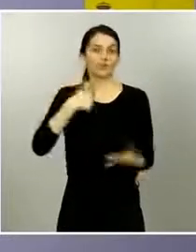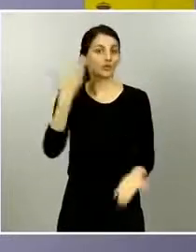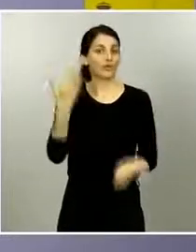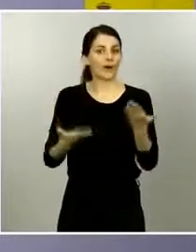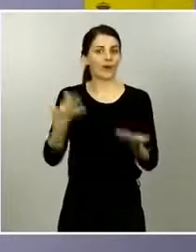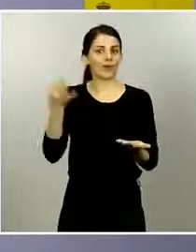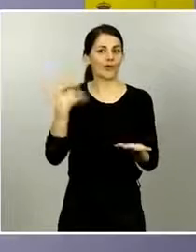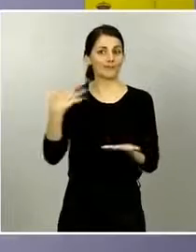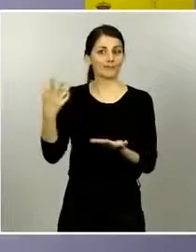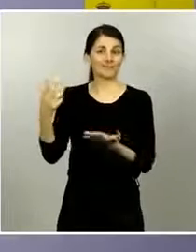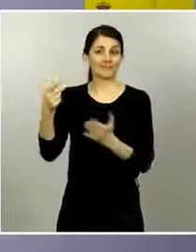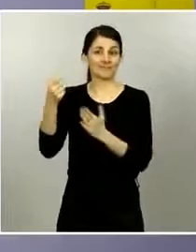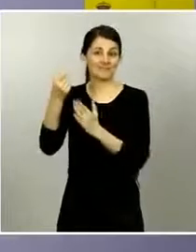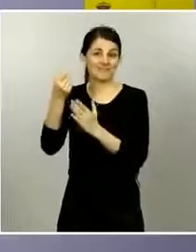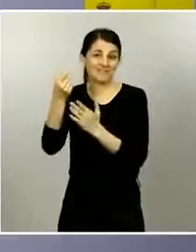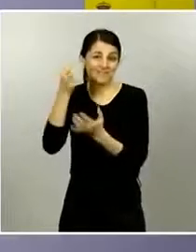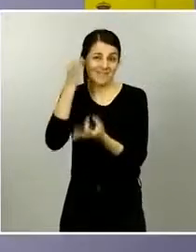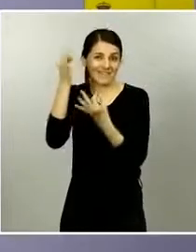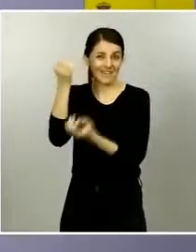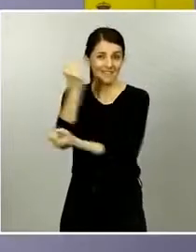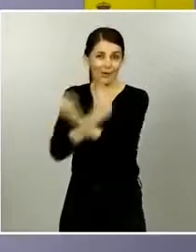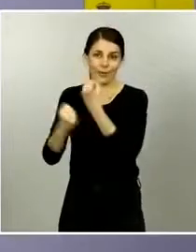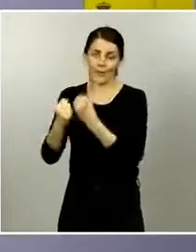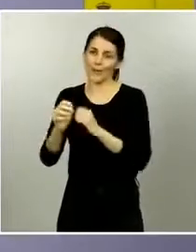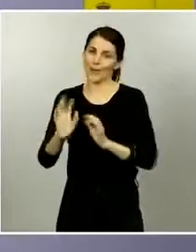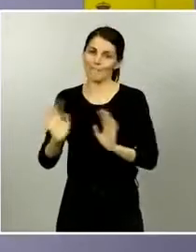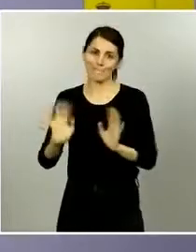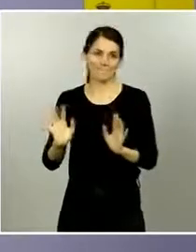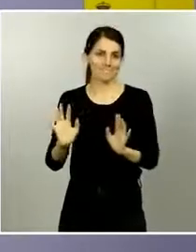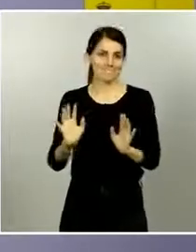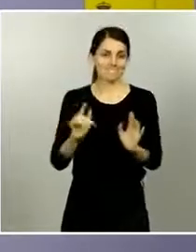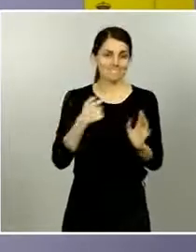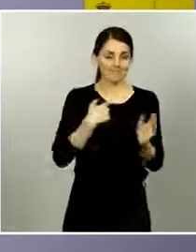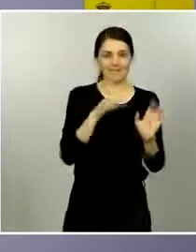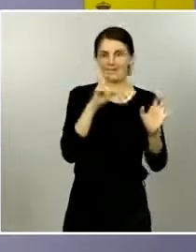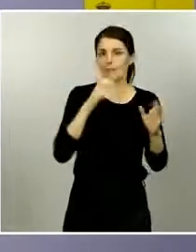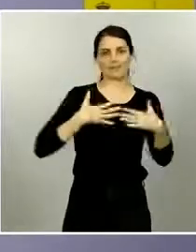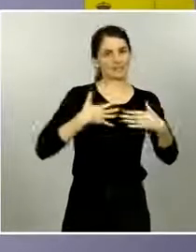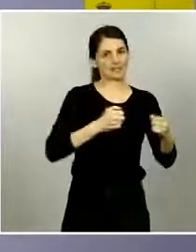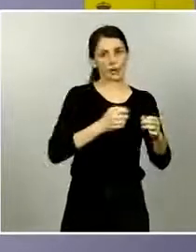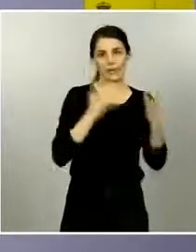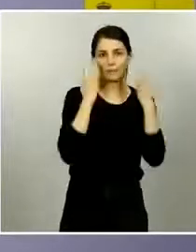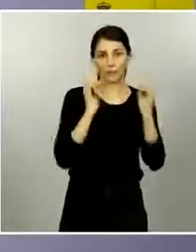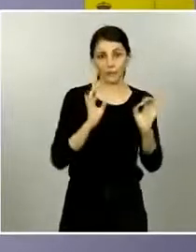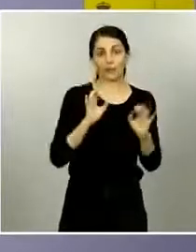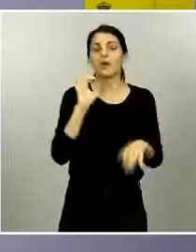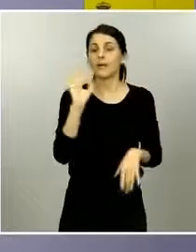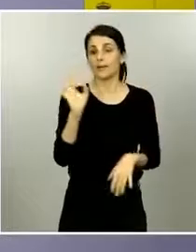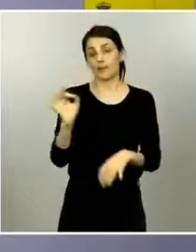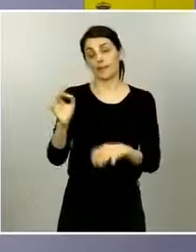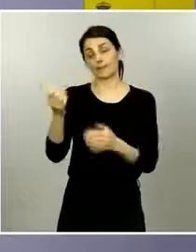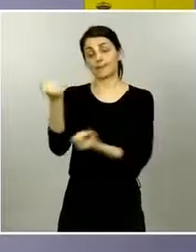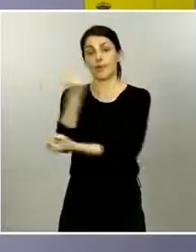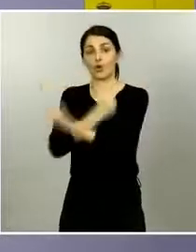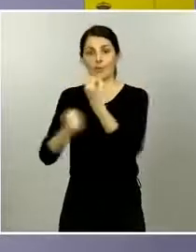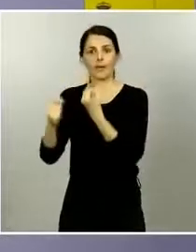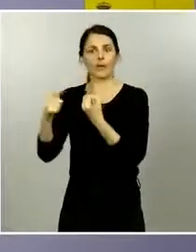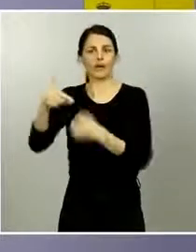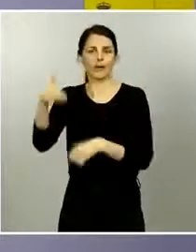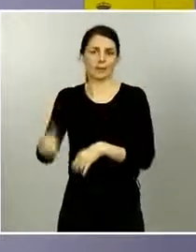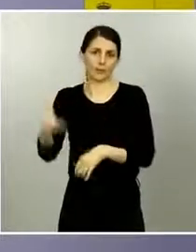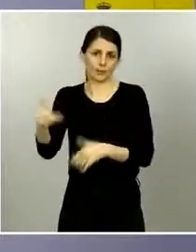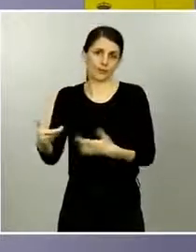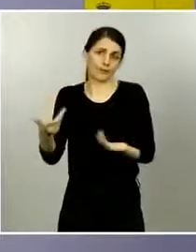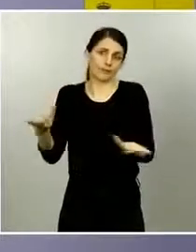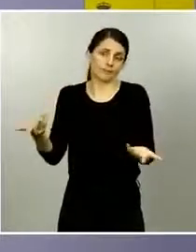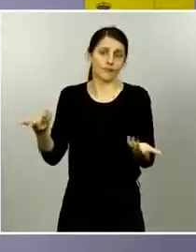nosotros damos el criterio sanitario los aspectos económicos no los valoramos nosotros en el ministerio pero desde luego los aspectos económicos tienen un